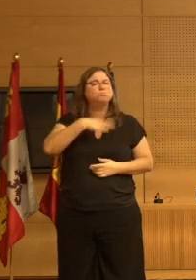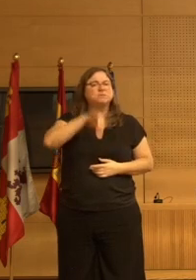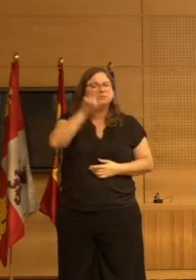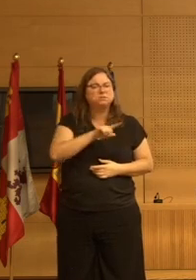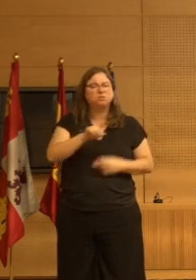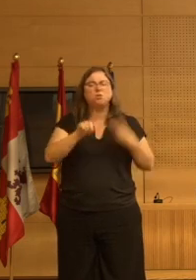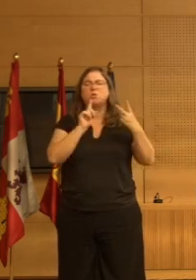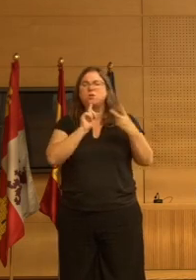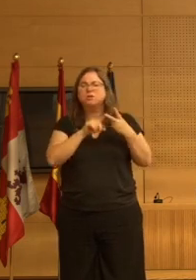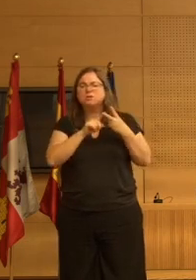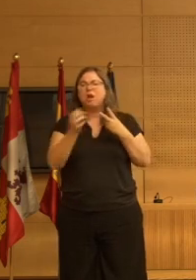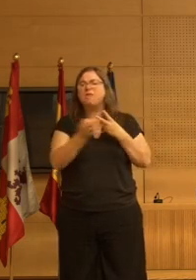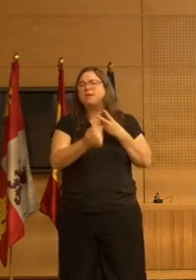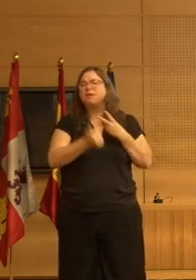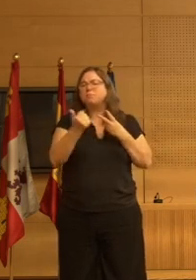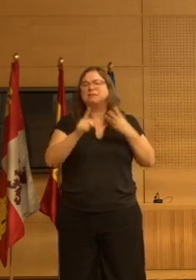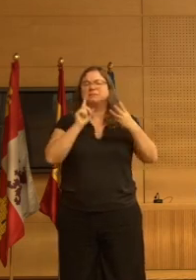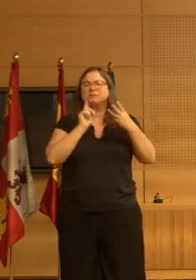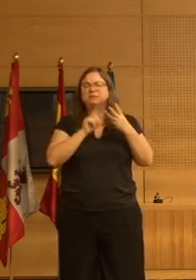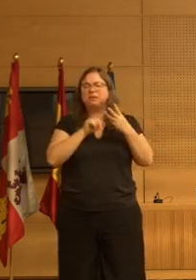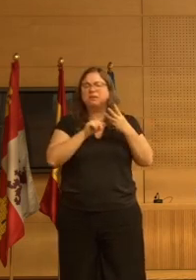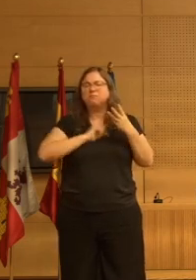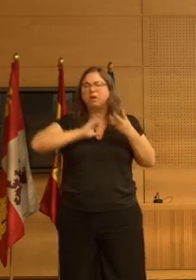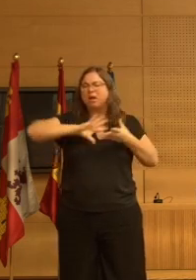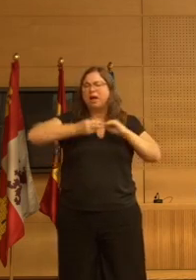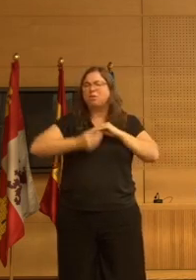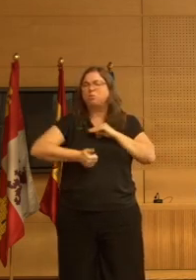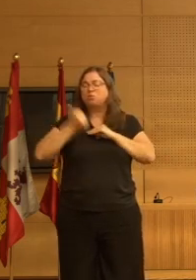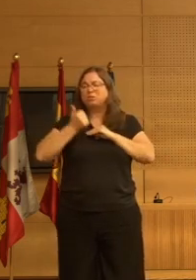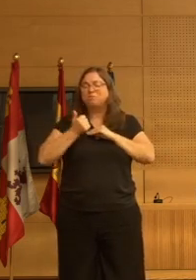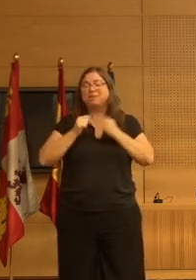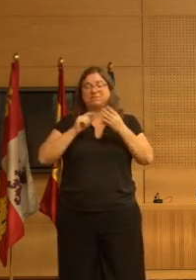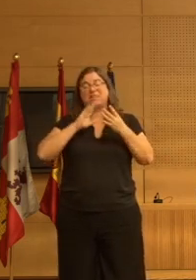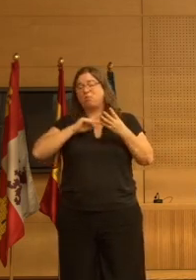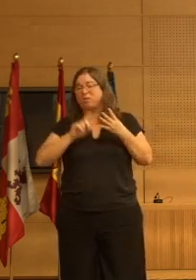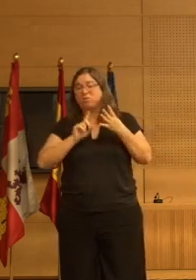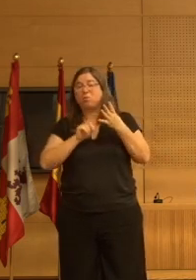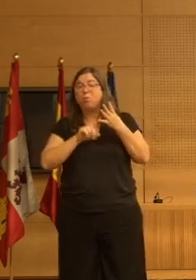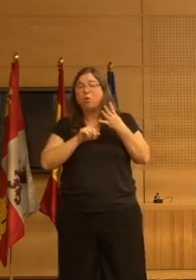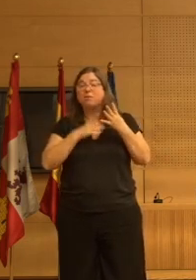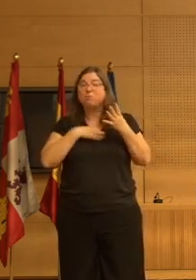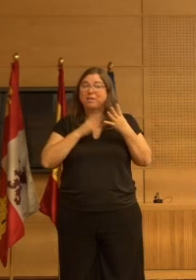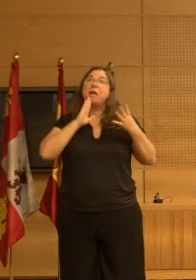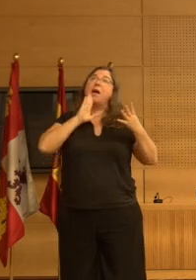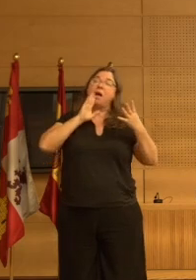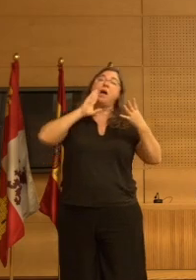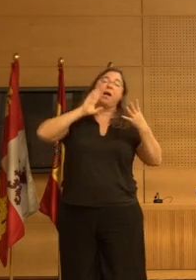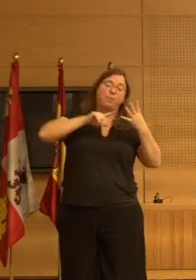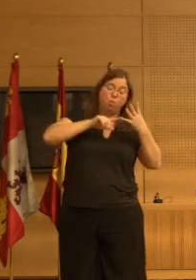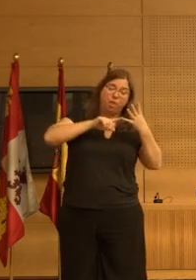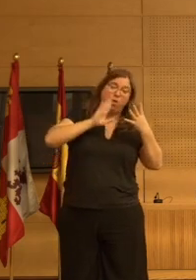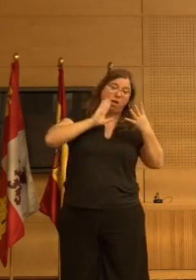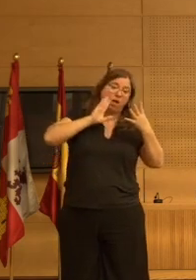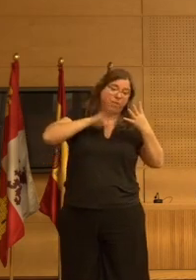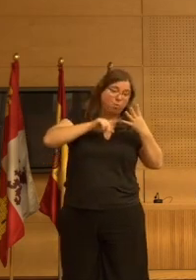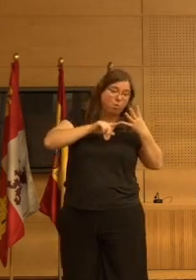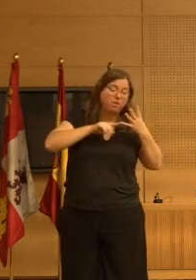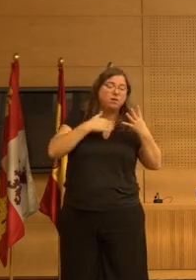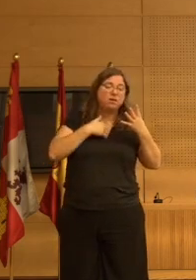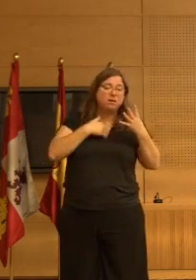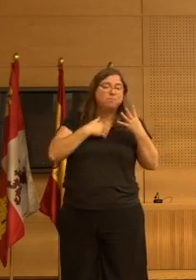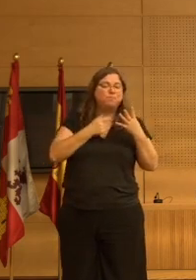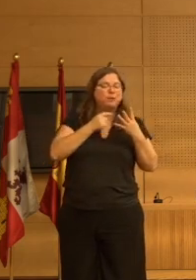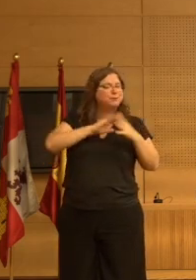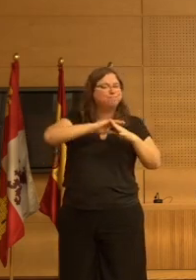segundo los que no hayan sido eficaces tercero los que no se ajusten a indicación y cuarto incluso los que se han ajustado a indicación pero y se constató